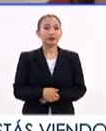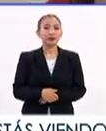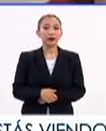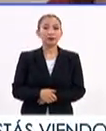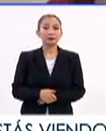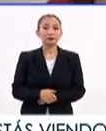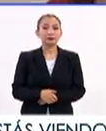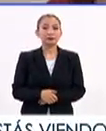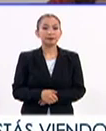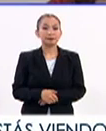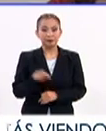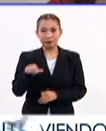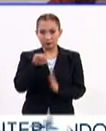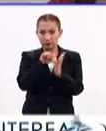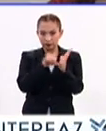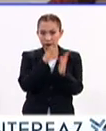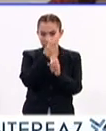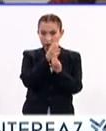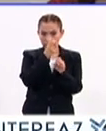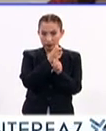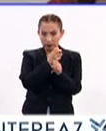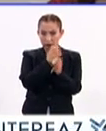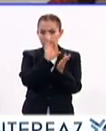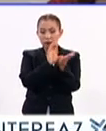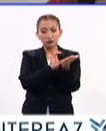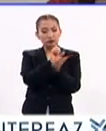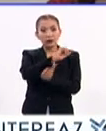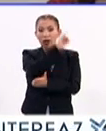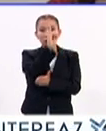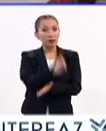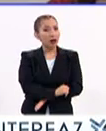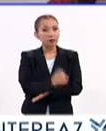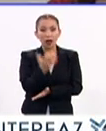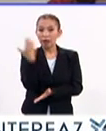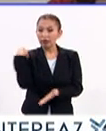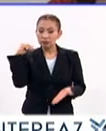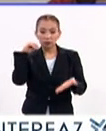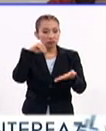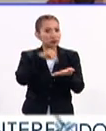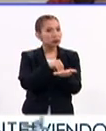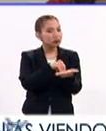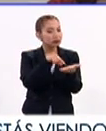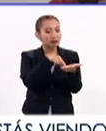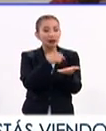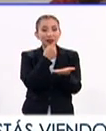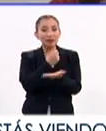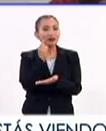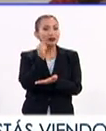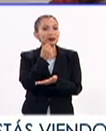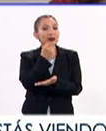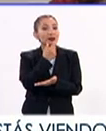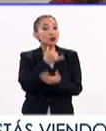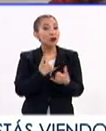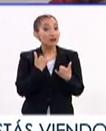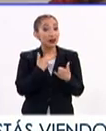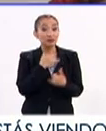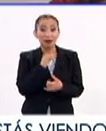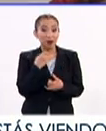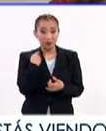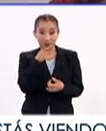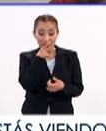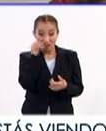en el artículo tercero constitucional nunca se había incorporado a las niñas y a los niños y a los jóvenes